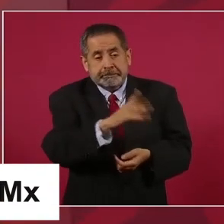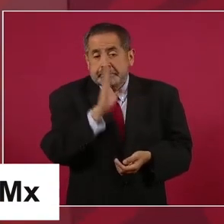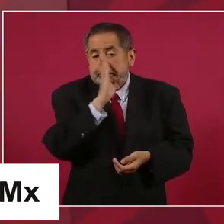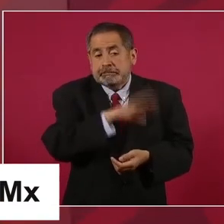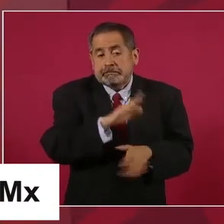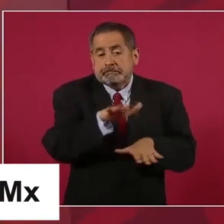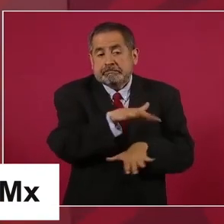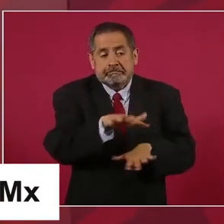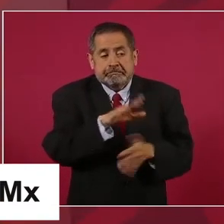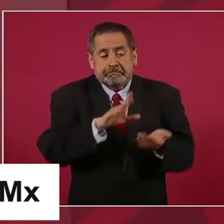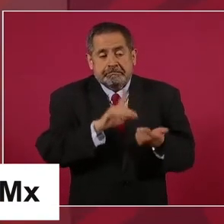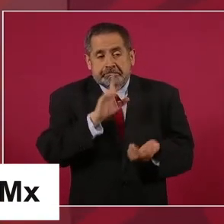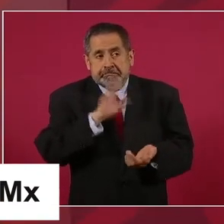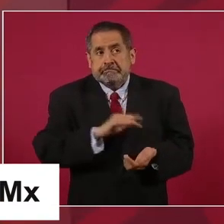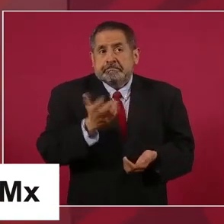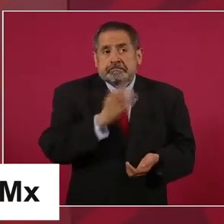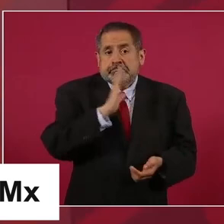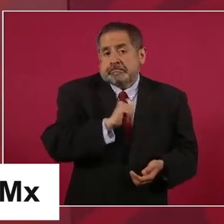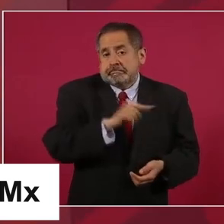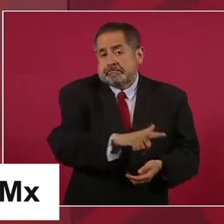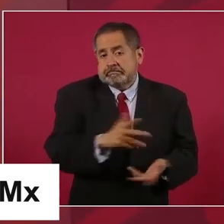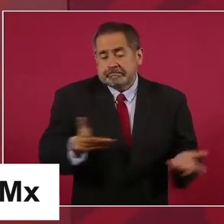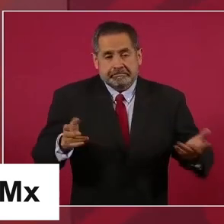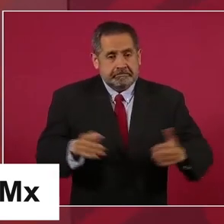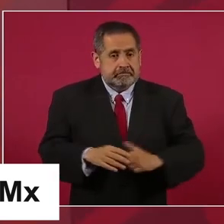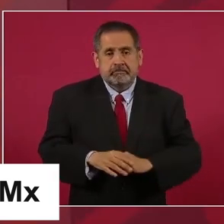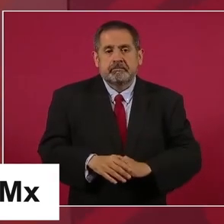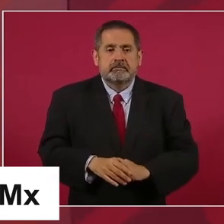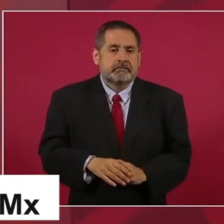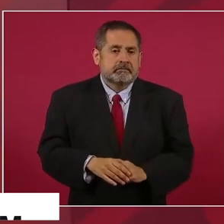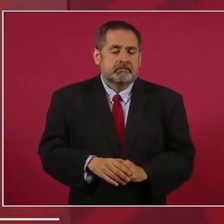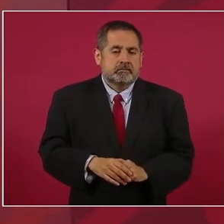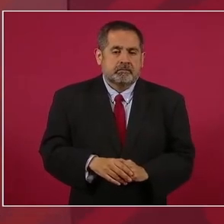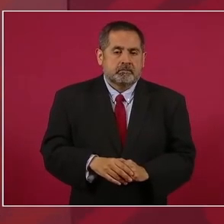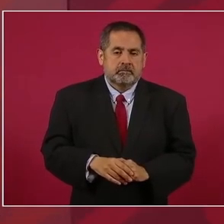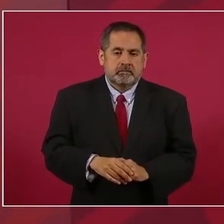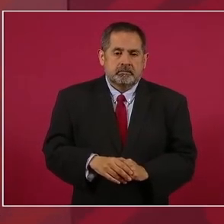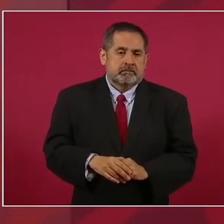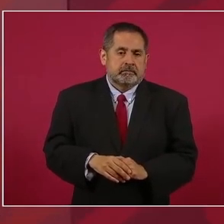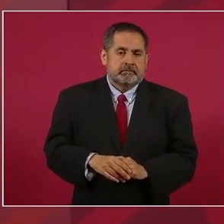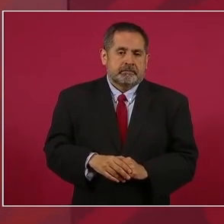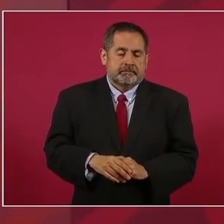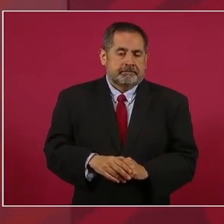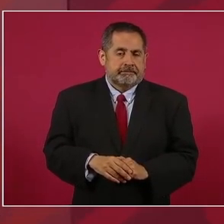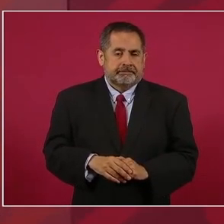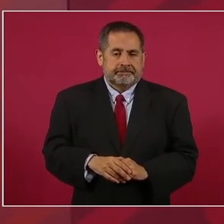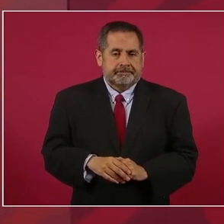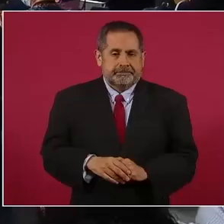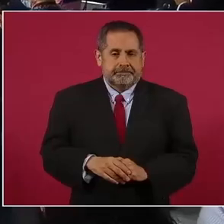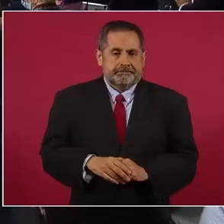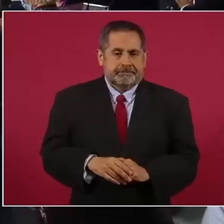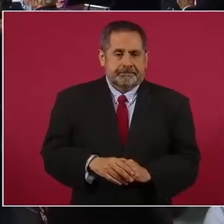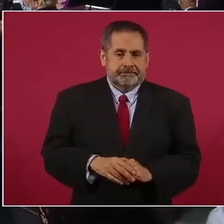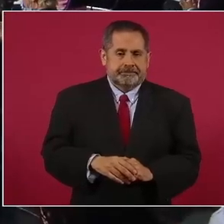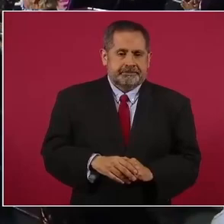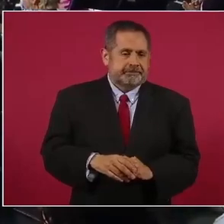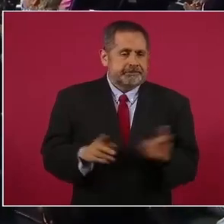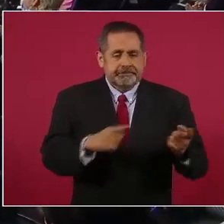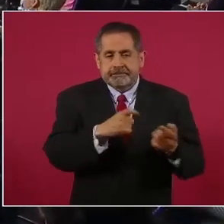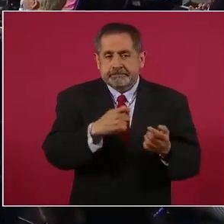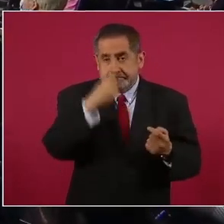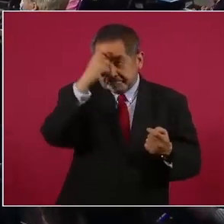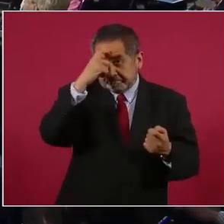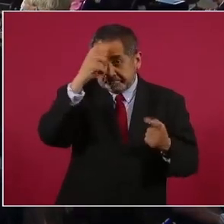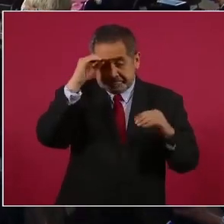entonces inventan.